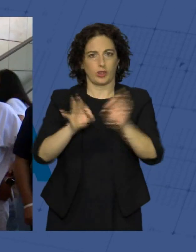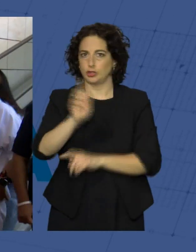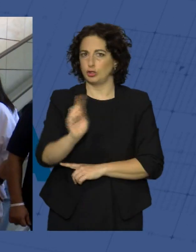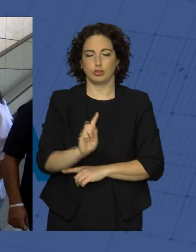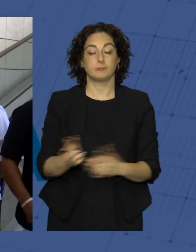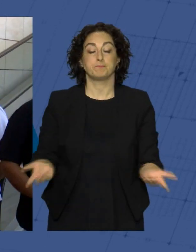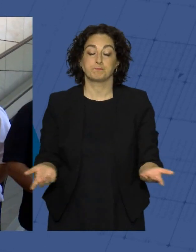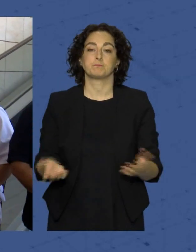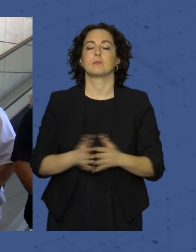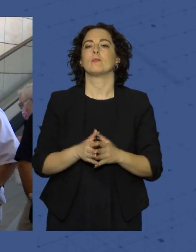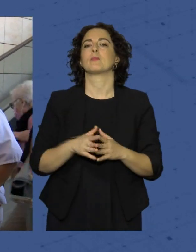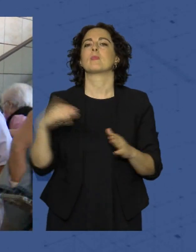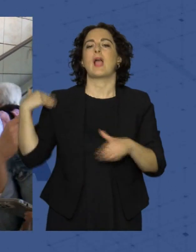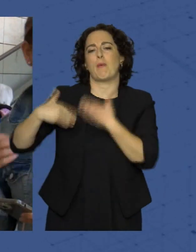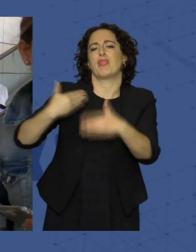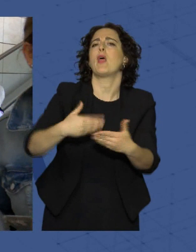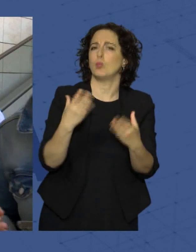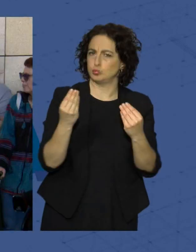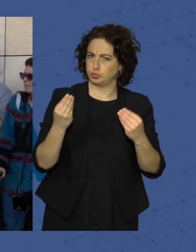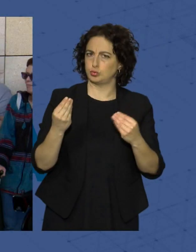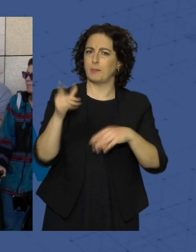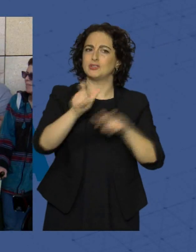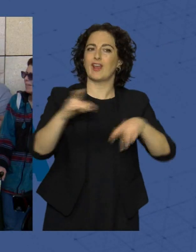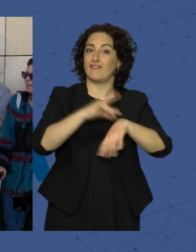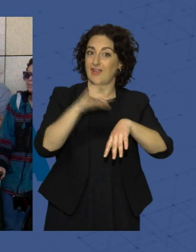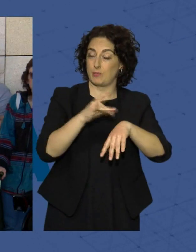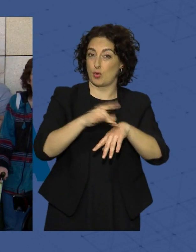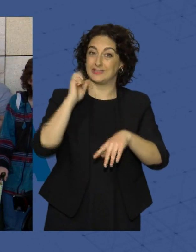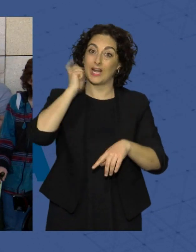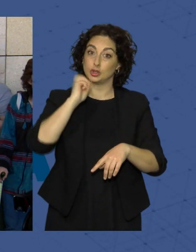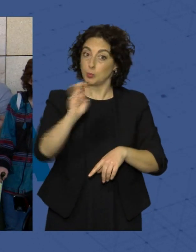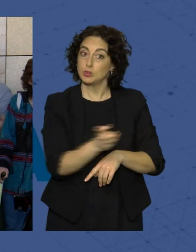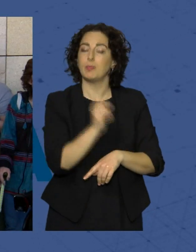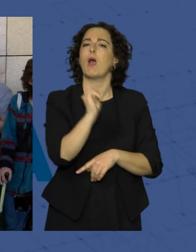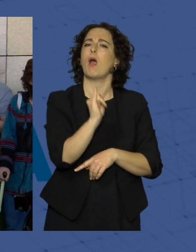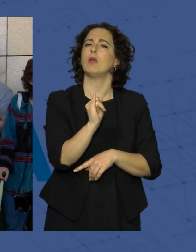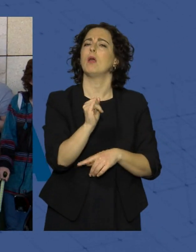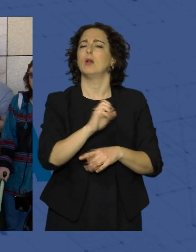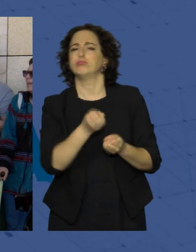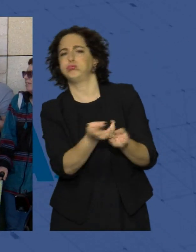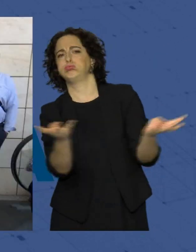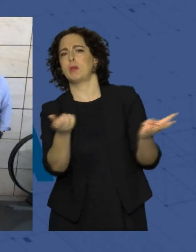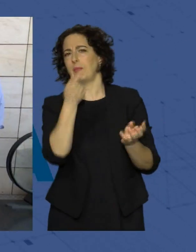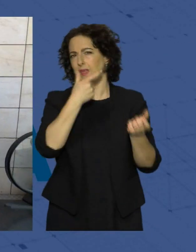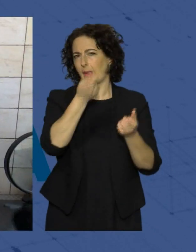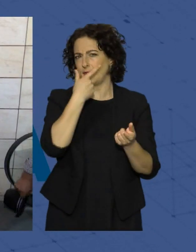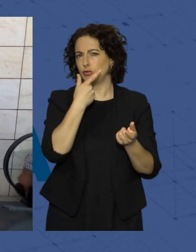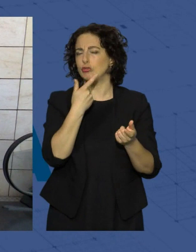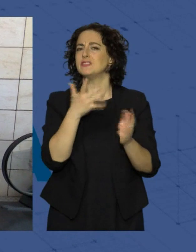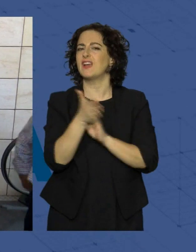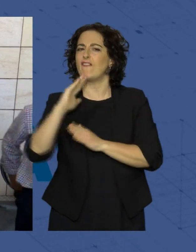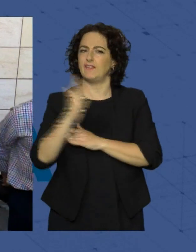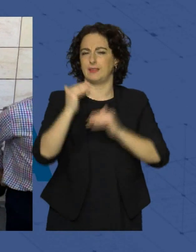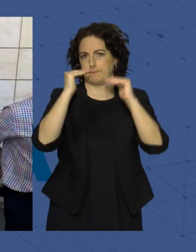aunque mucho se ha avanzado en los últimos años y los enfermos de esclerosis múltiple ya cuentan con un amplio abanico de medicamentos que minimizan los